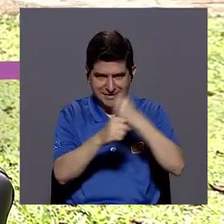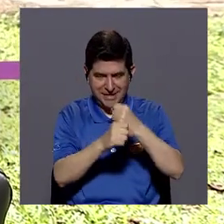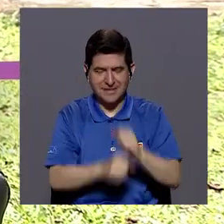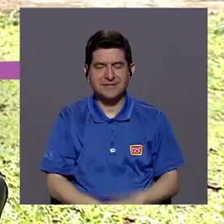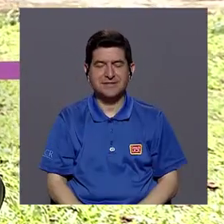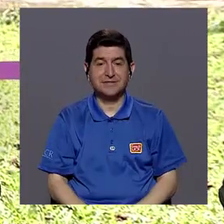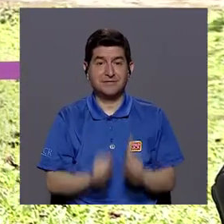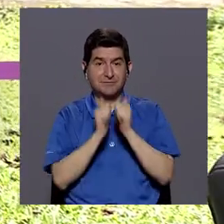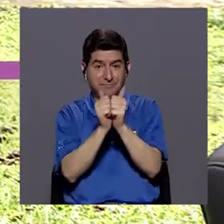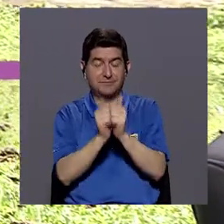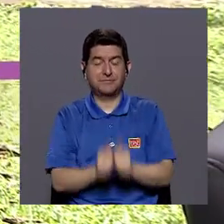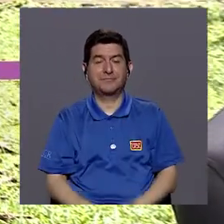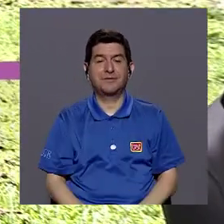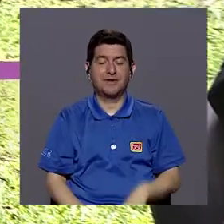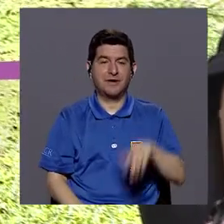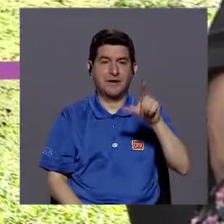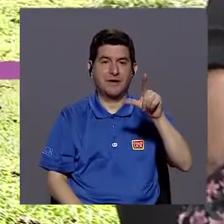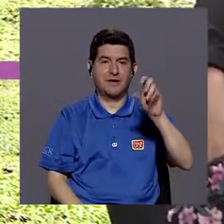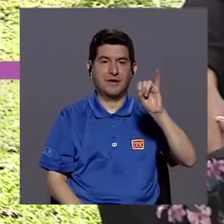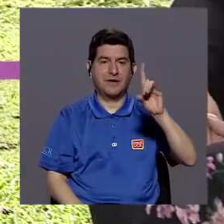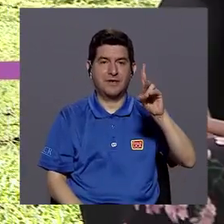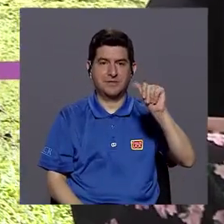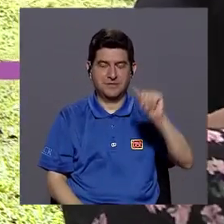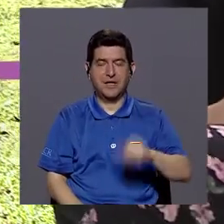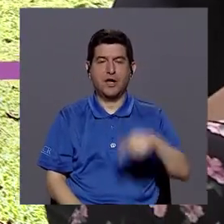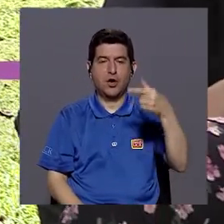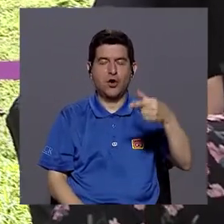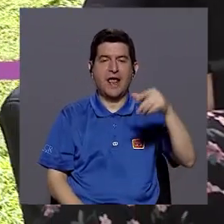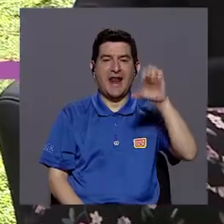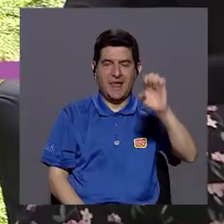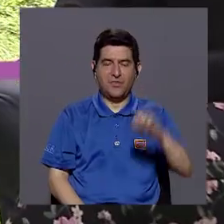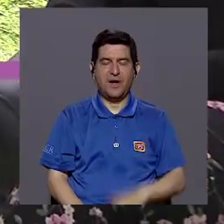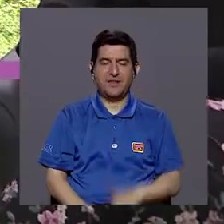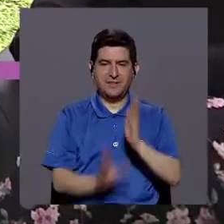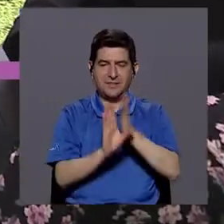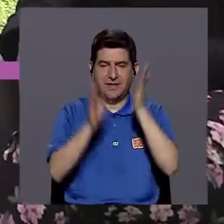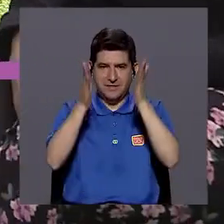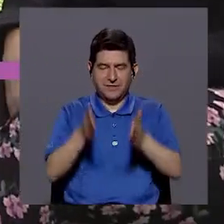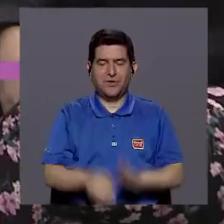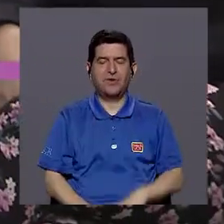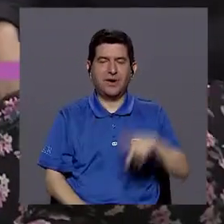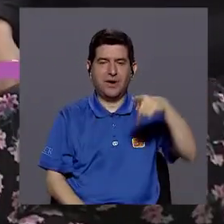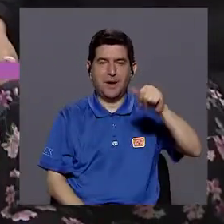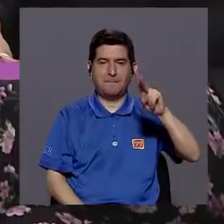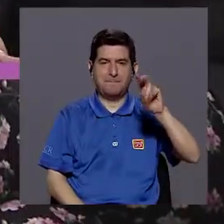Y para ello nos acompaña la licenciada Gloriana Eduarte, psicóloga del Patronato Nacional de la Infancia.